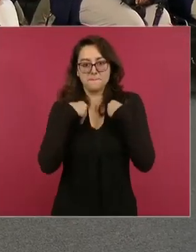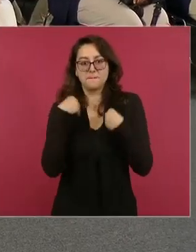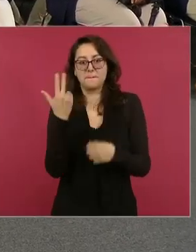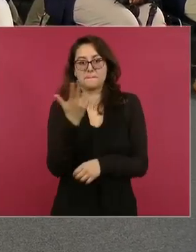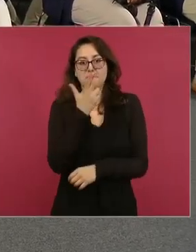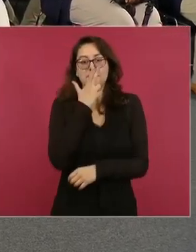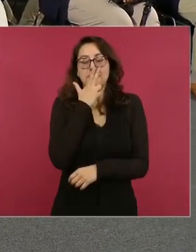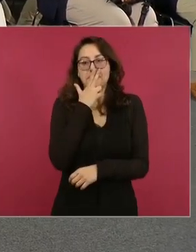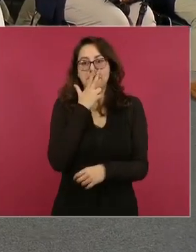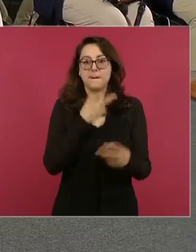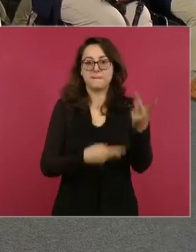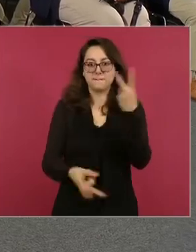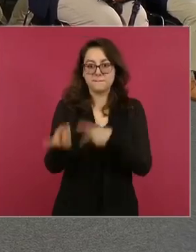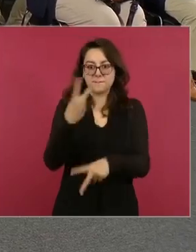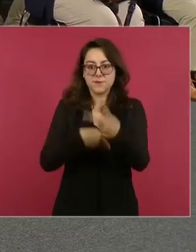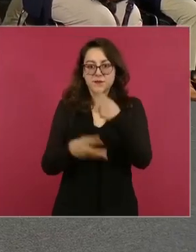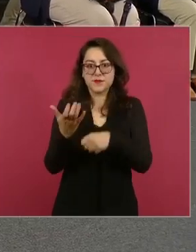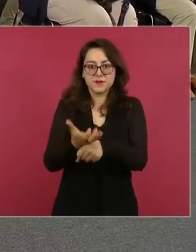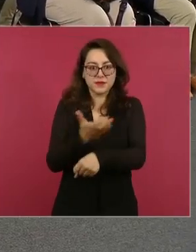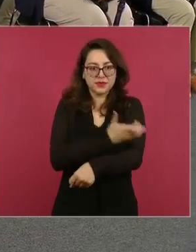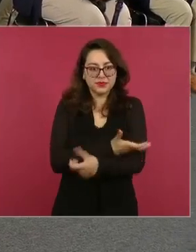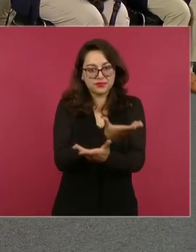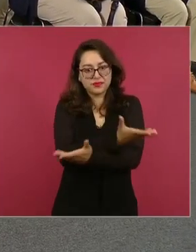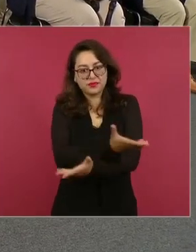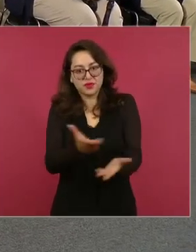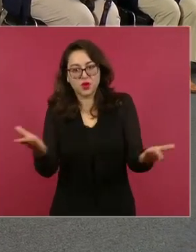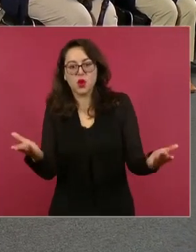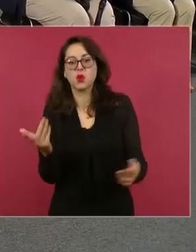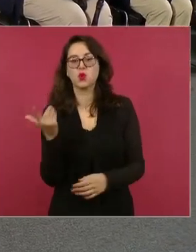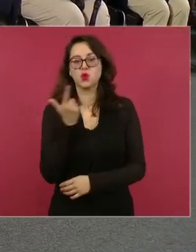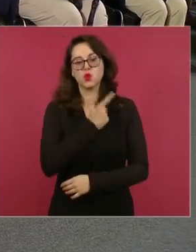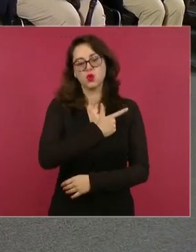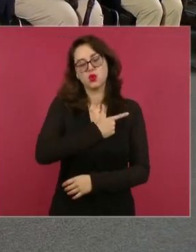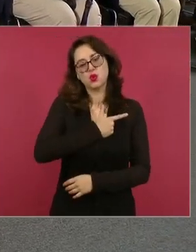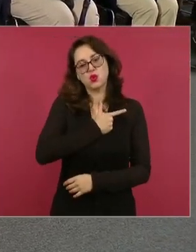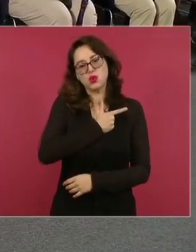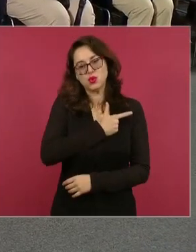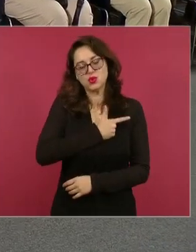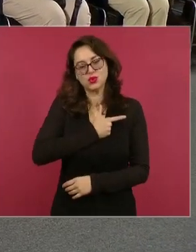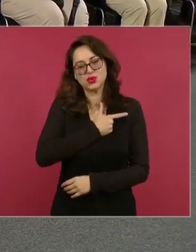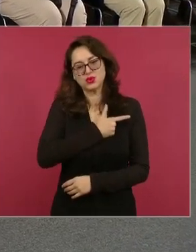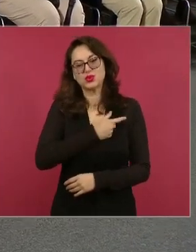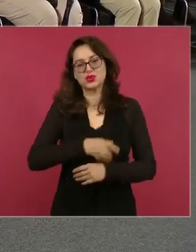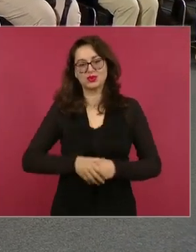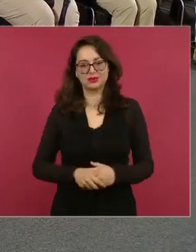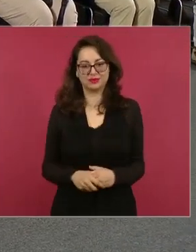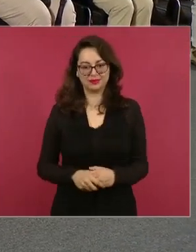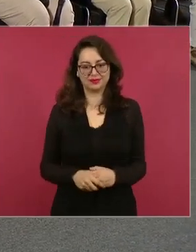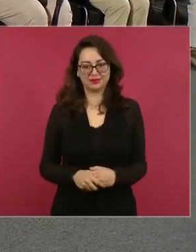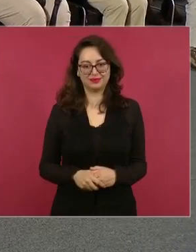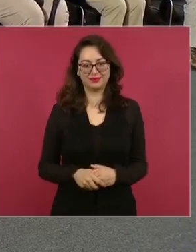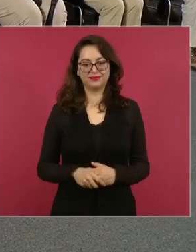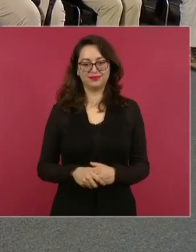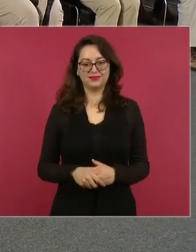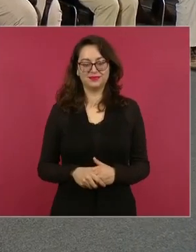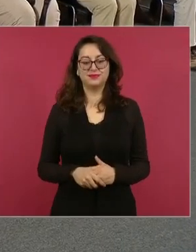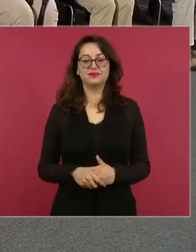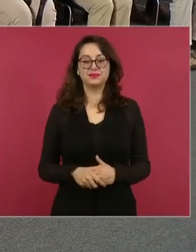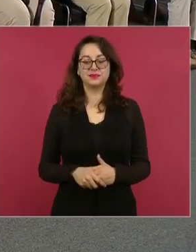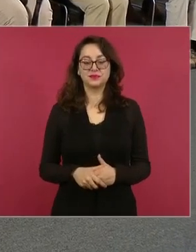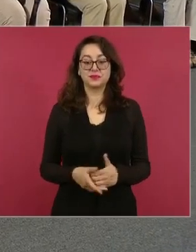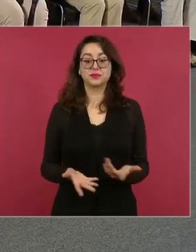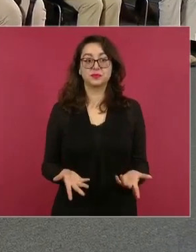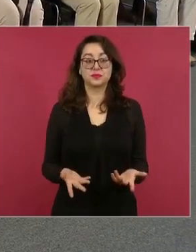gusto que estén con nosotros. Y vamos a informar sobre